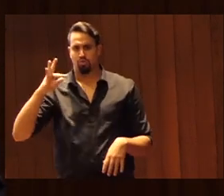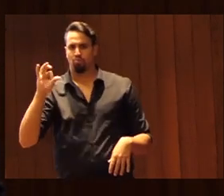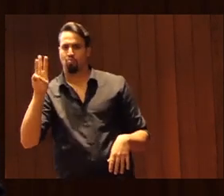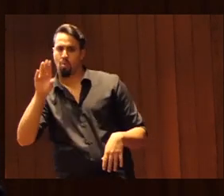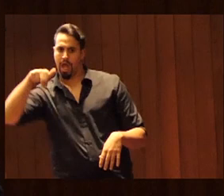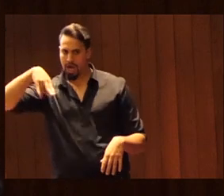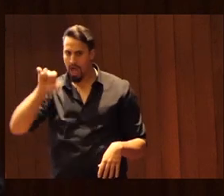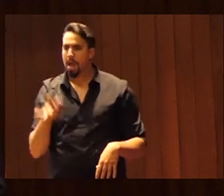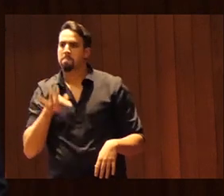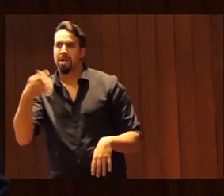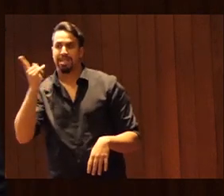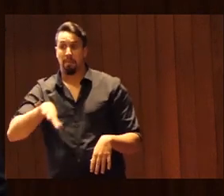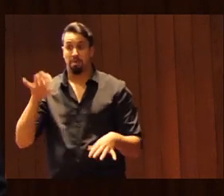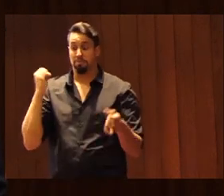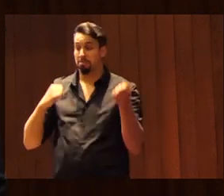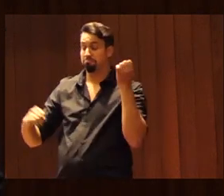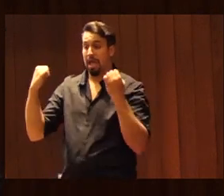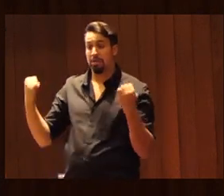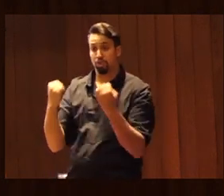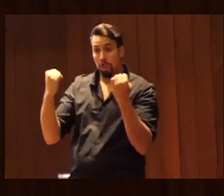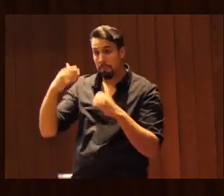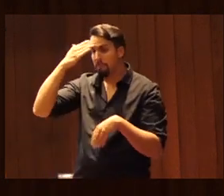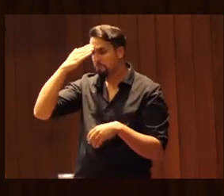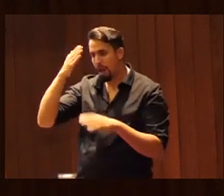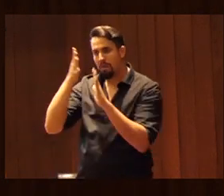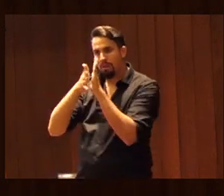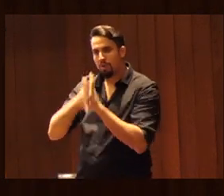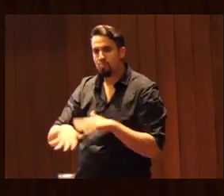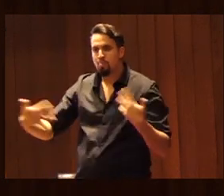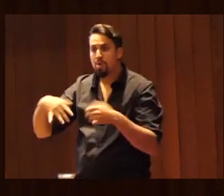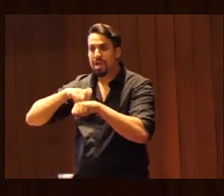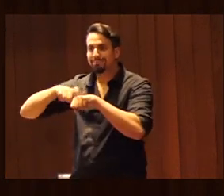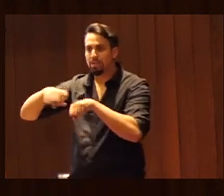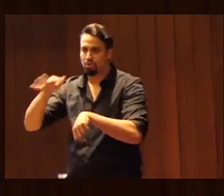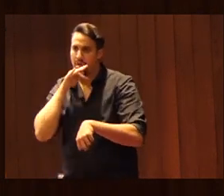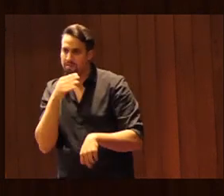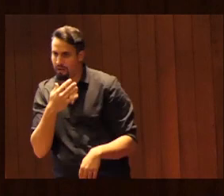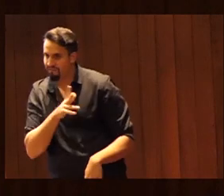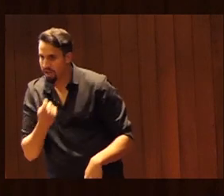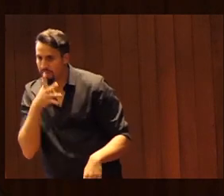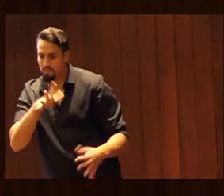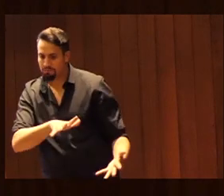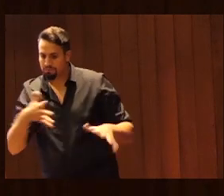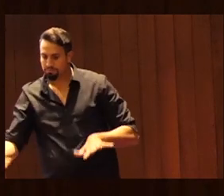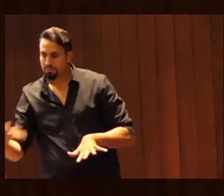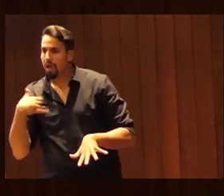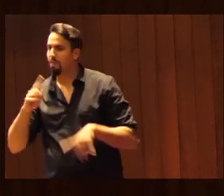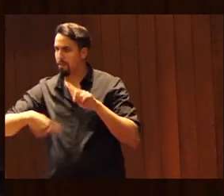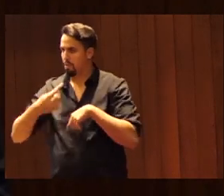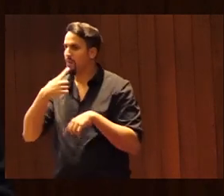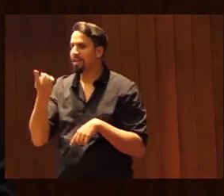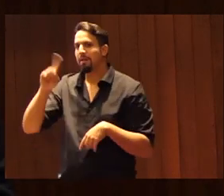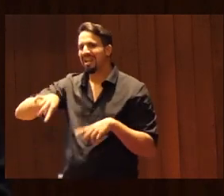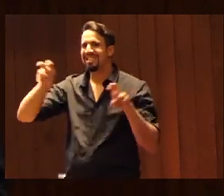principales que se han marcado, un aspecto que está pendiente de abordar, que luego lo citaré también, es la